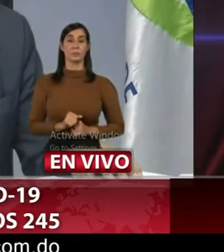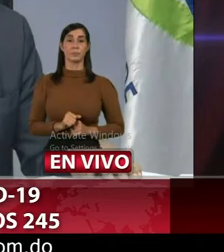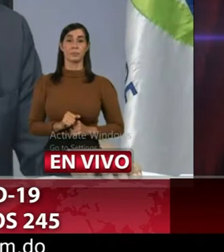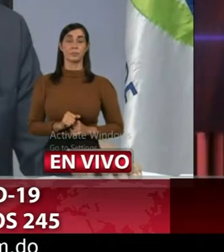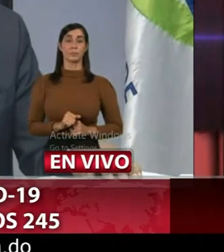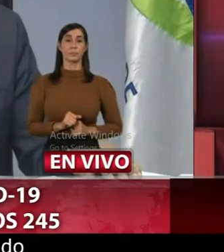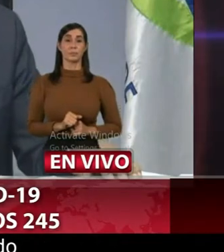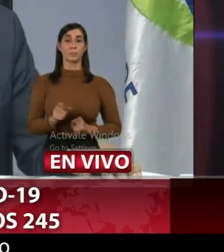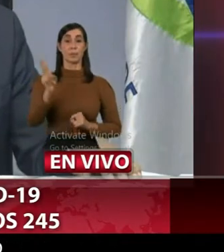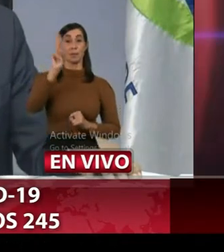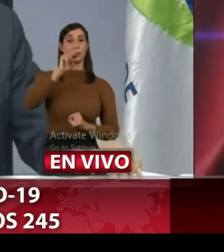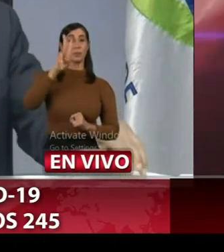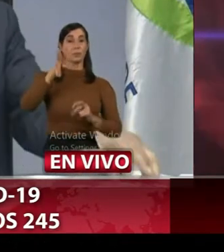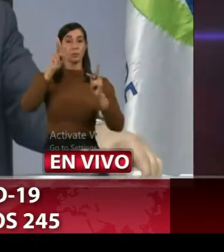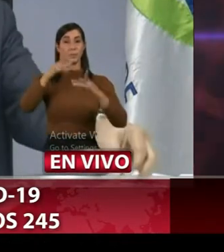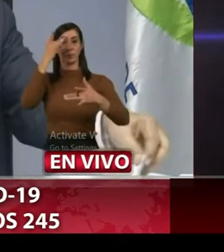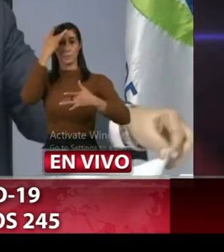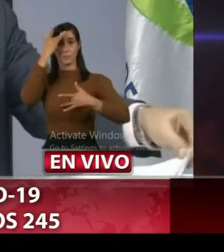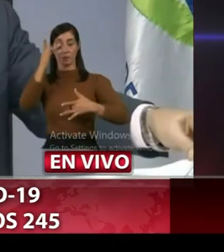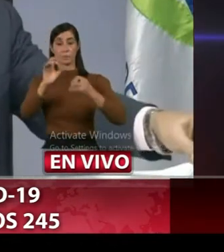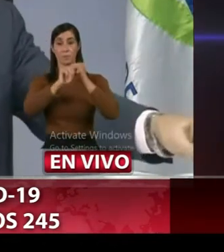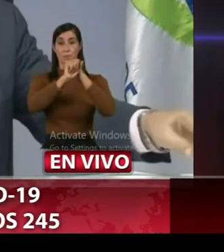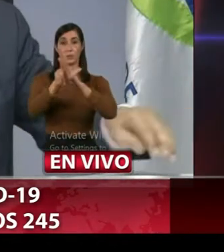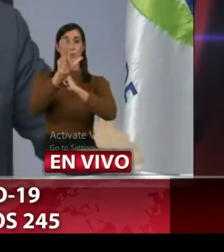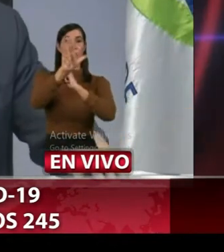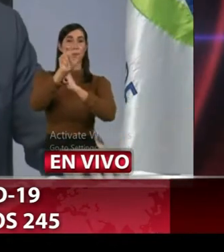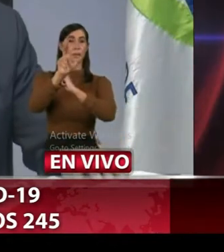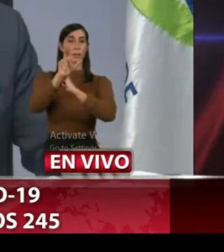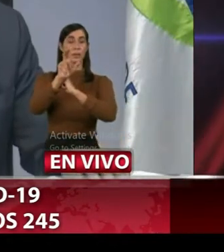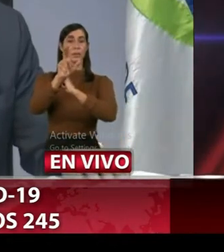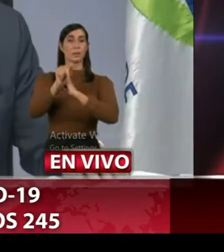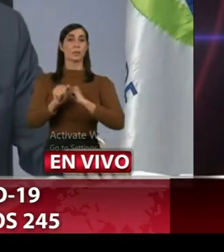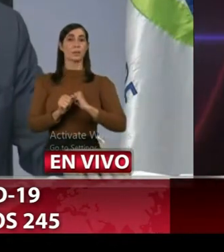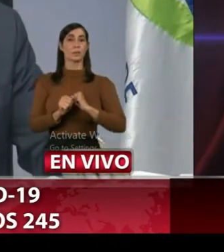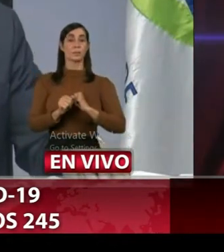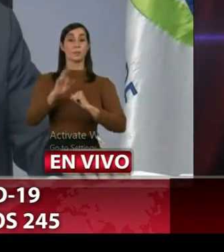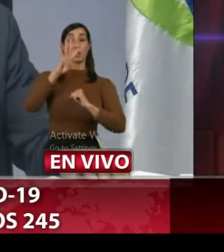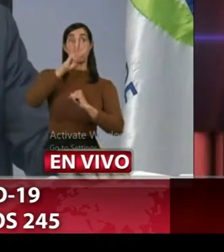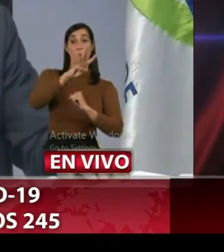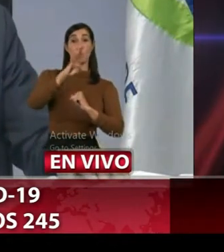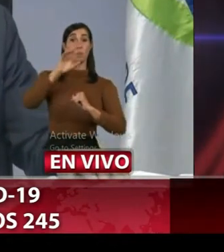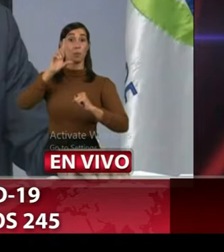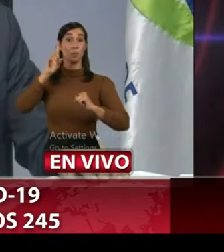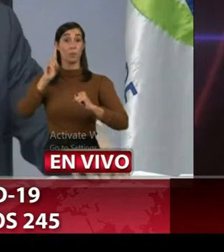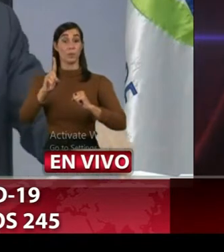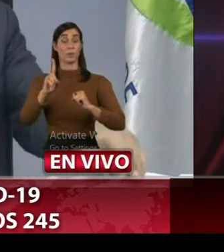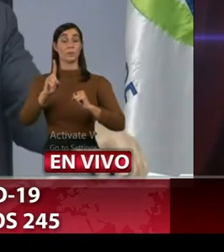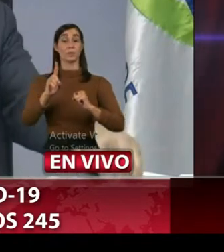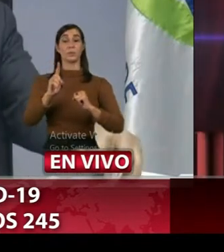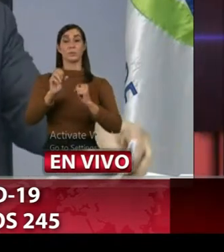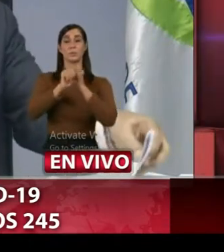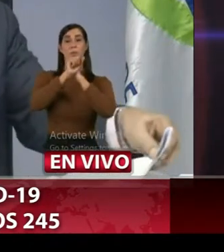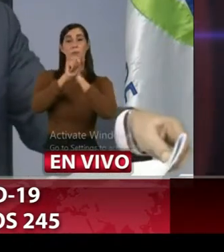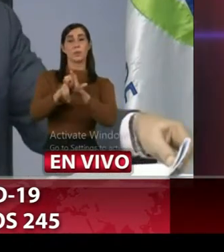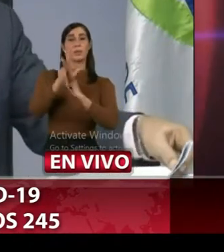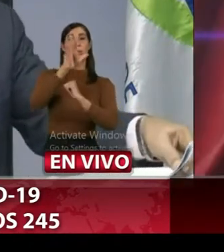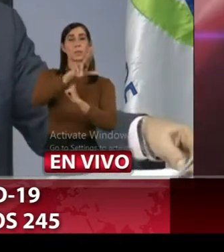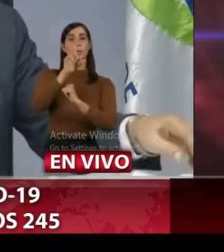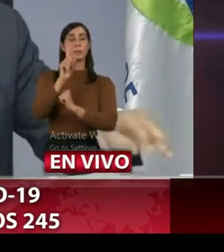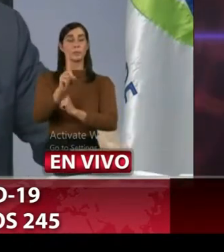25 en el 30 41 en el 31